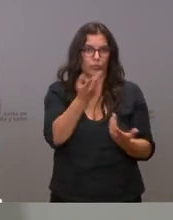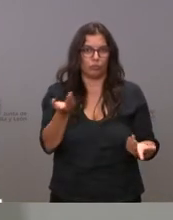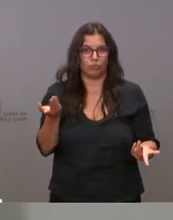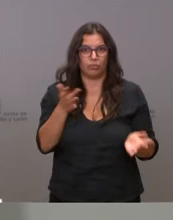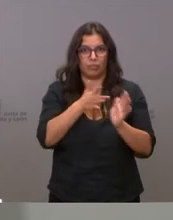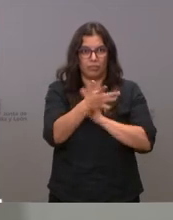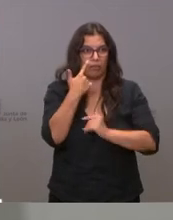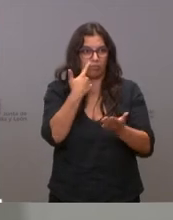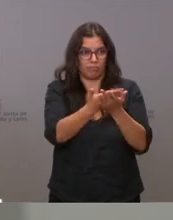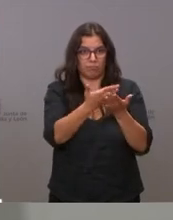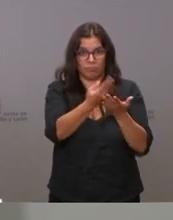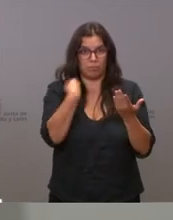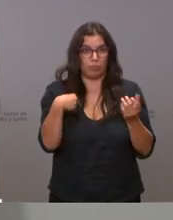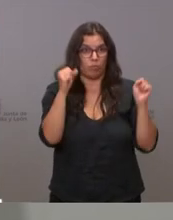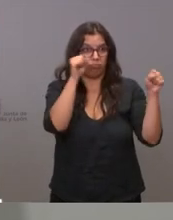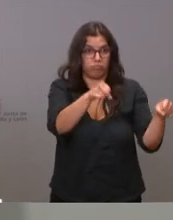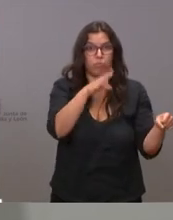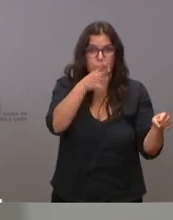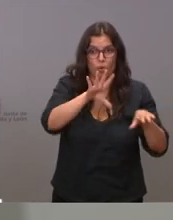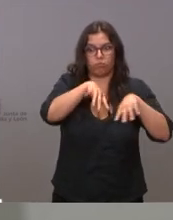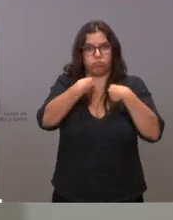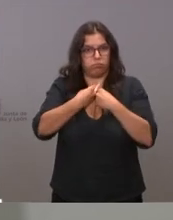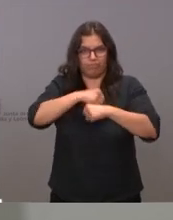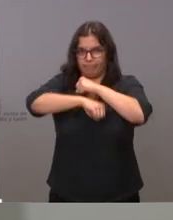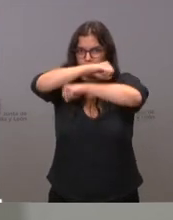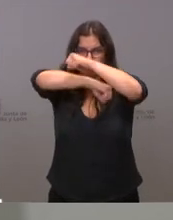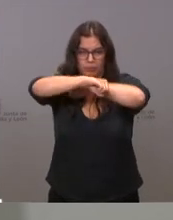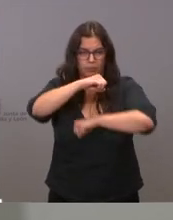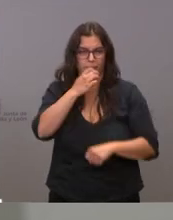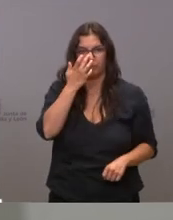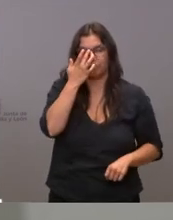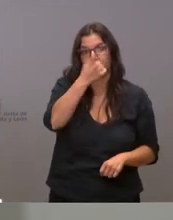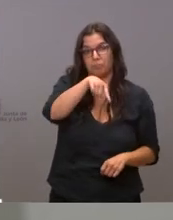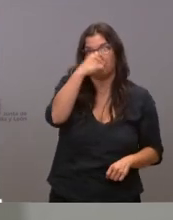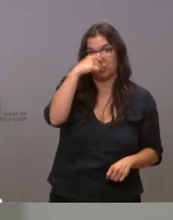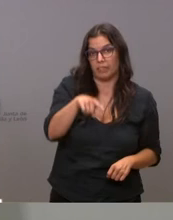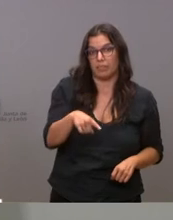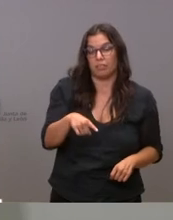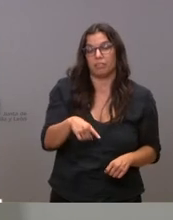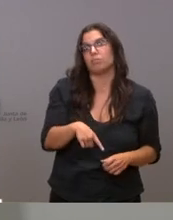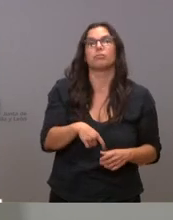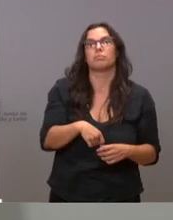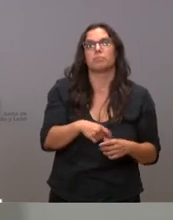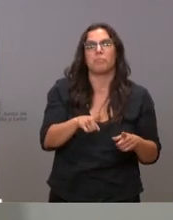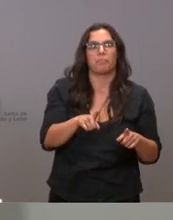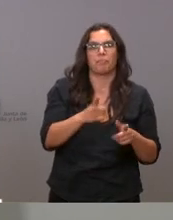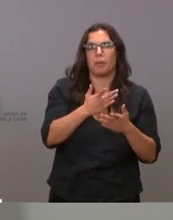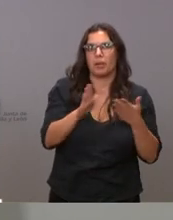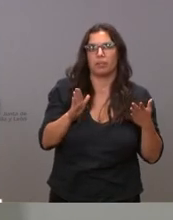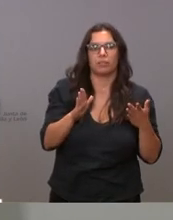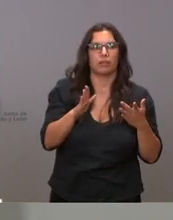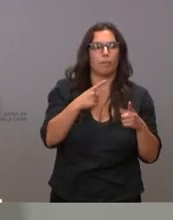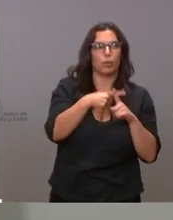corroborando lo que le hemos dicho hay saturación ya saben que independientemente de que uno sea